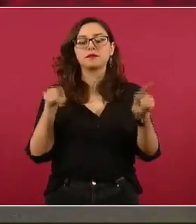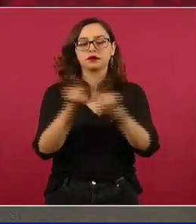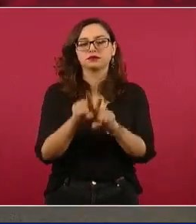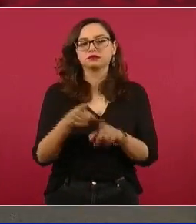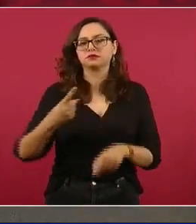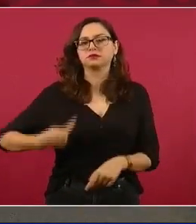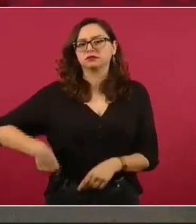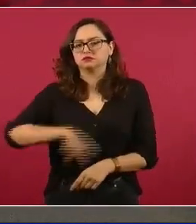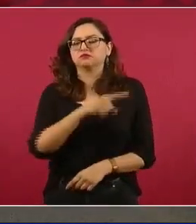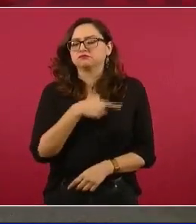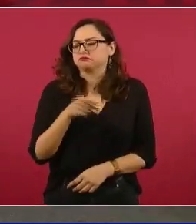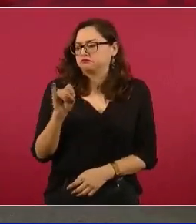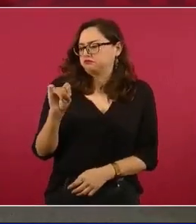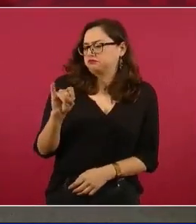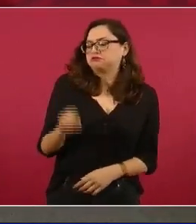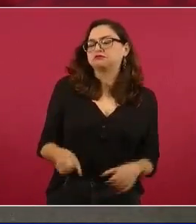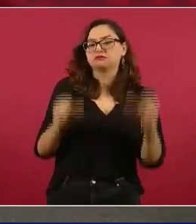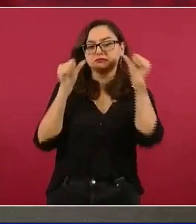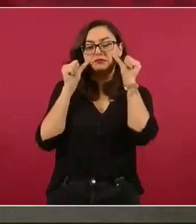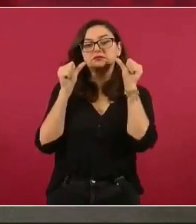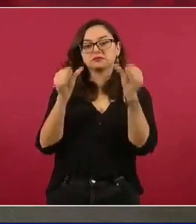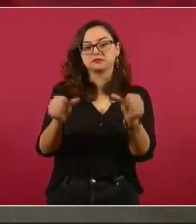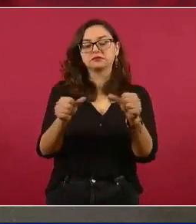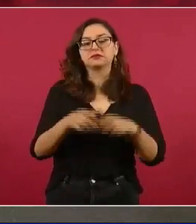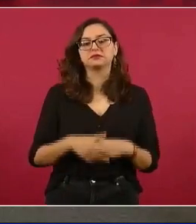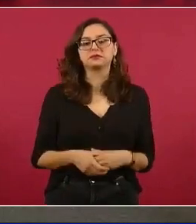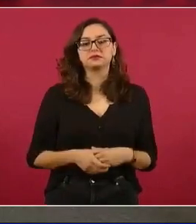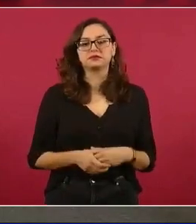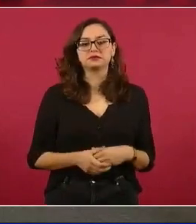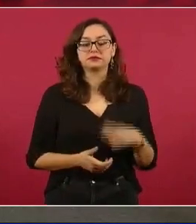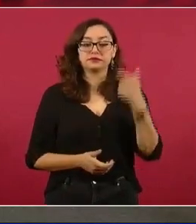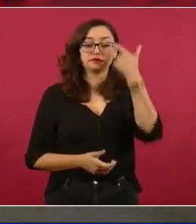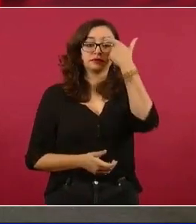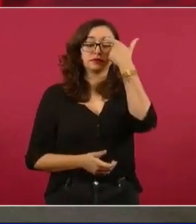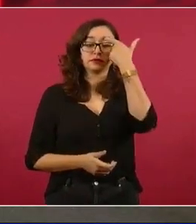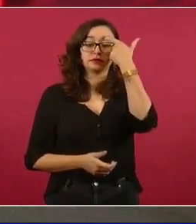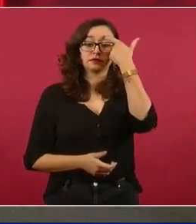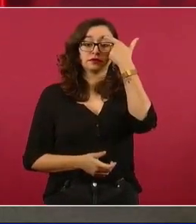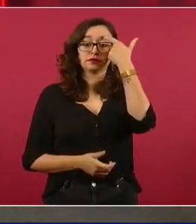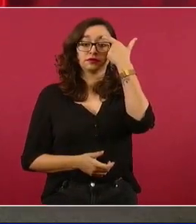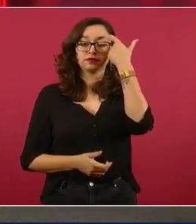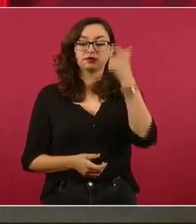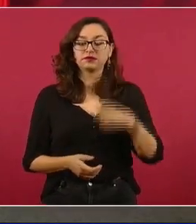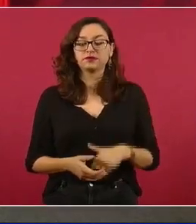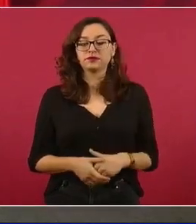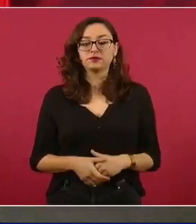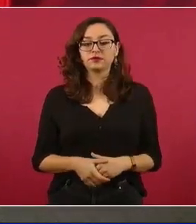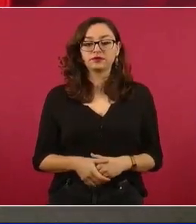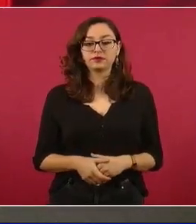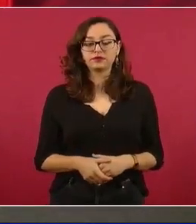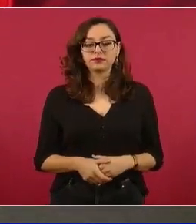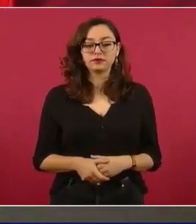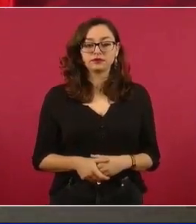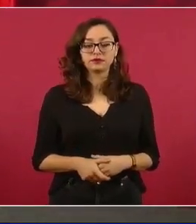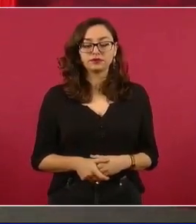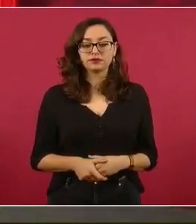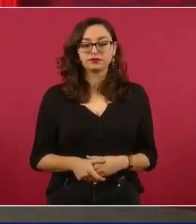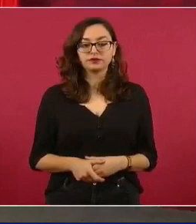pendientes. Y está saliendo